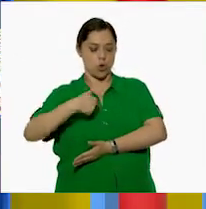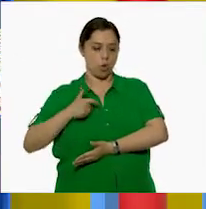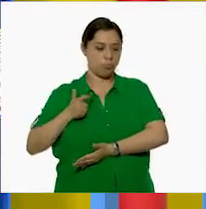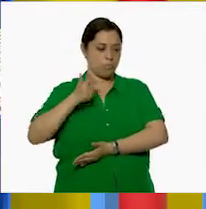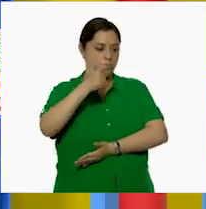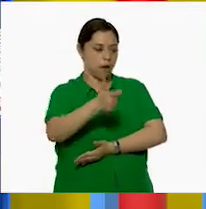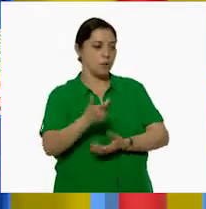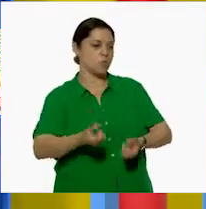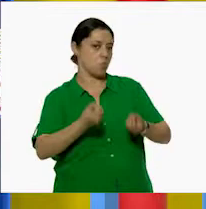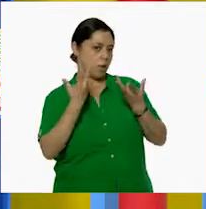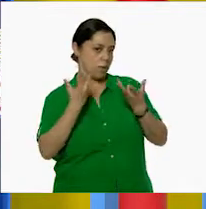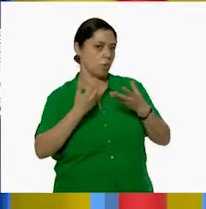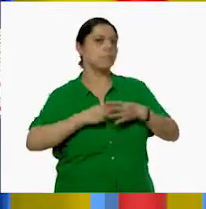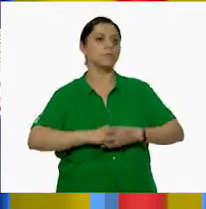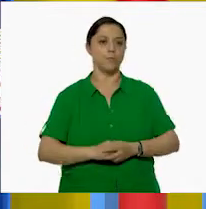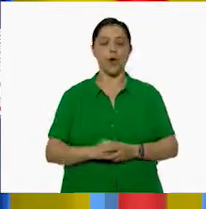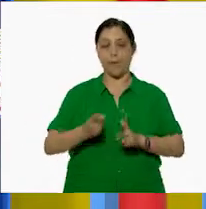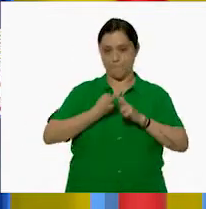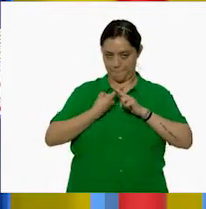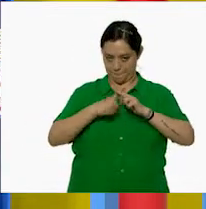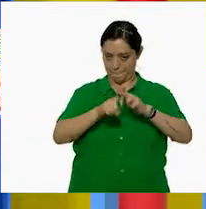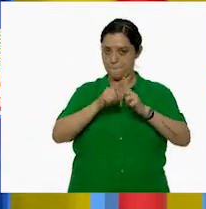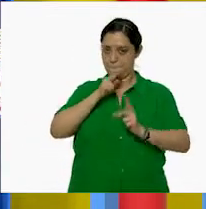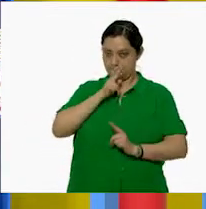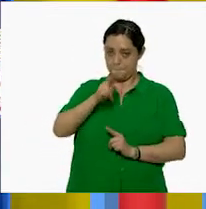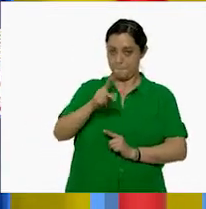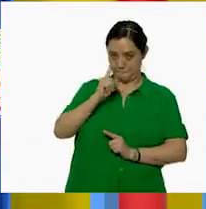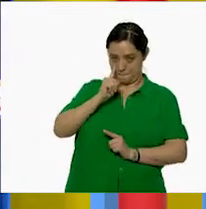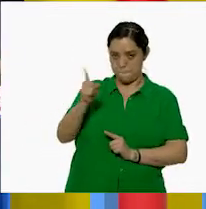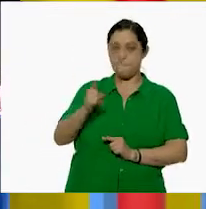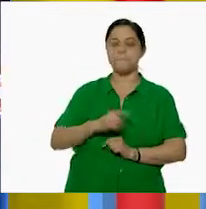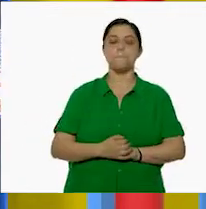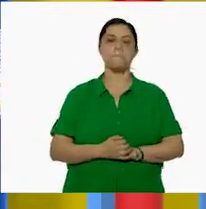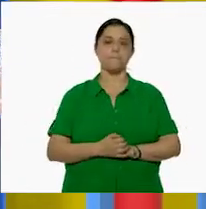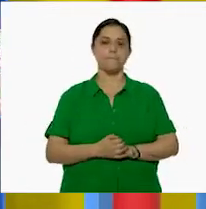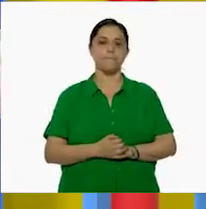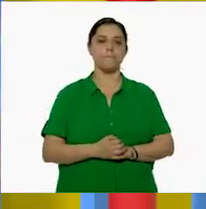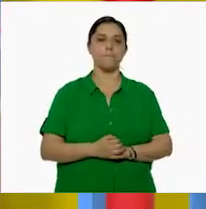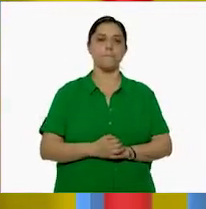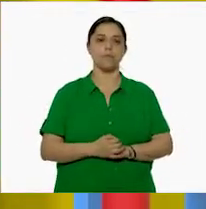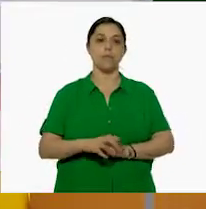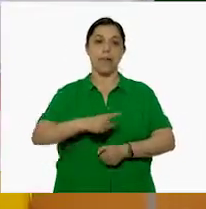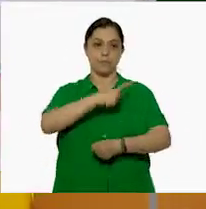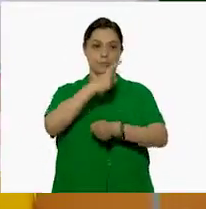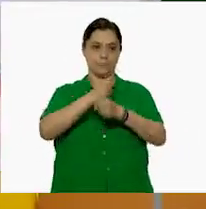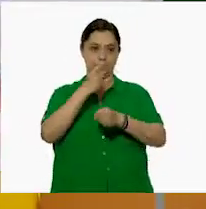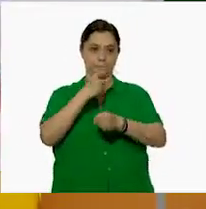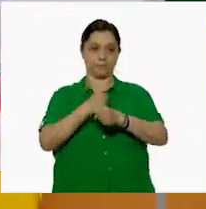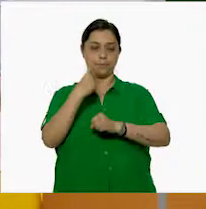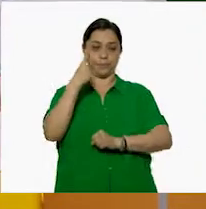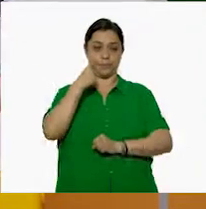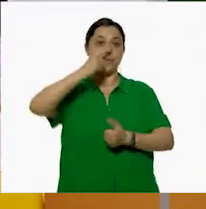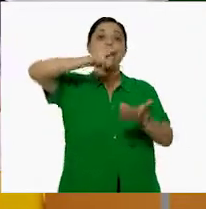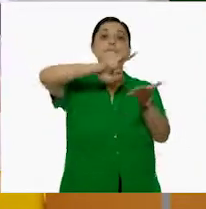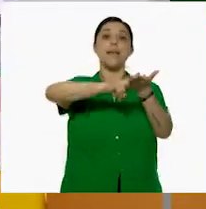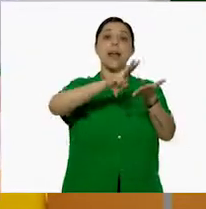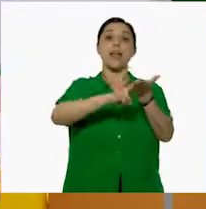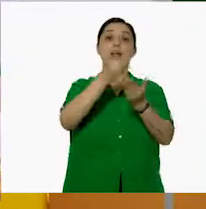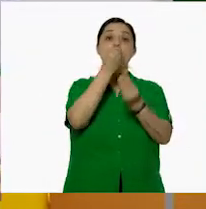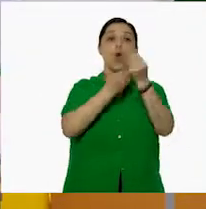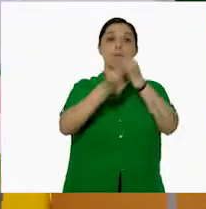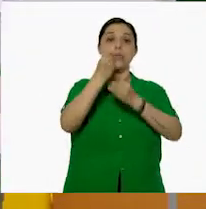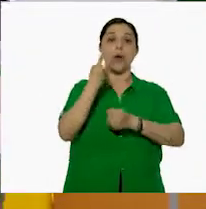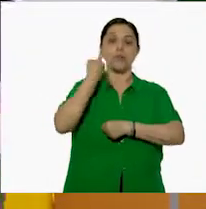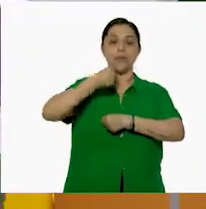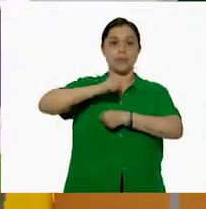Muy bien, vamos a empezar a contestarla. Muy bien, vamos a irla llenando. Primero, dice, precio de la comida durante la primera